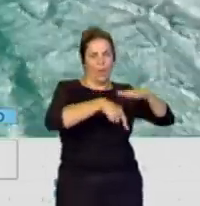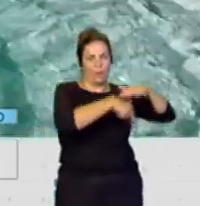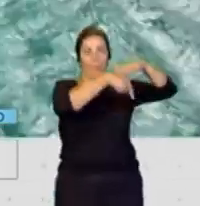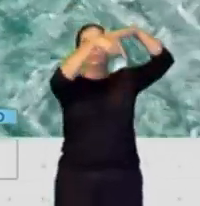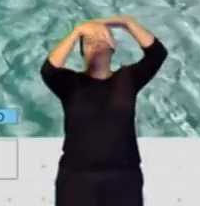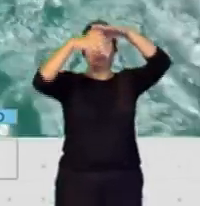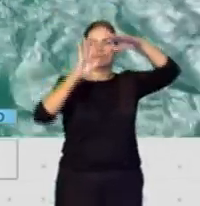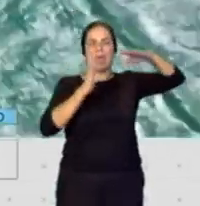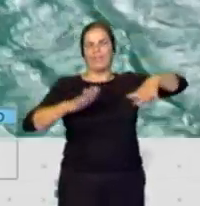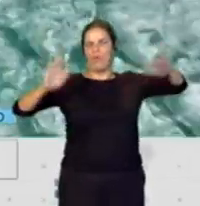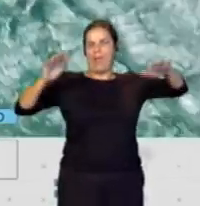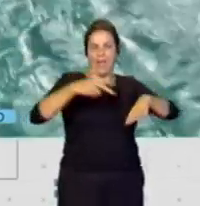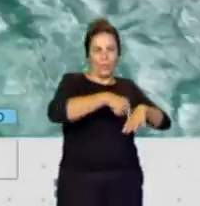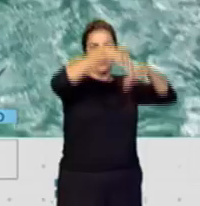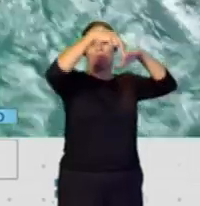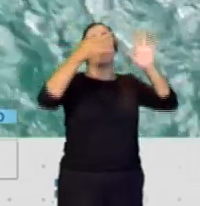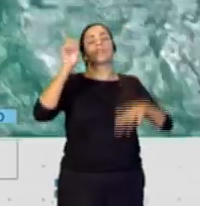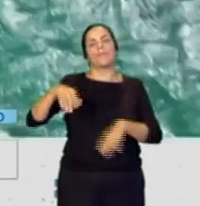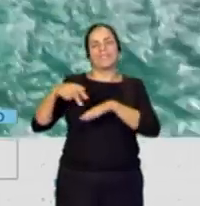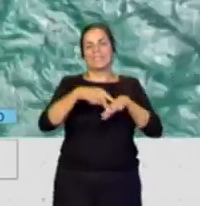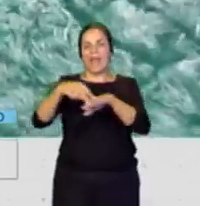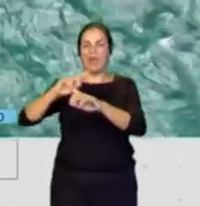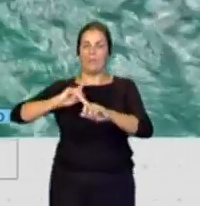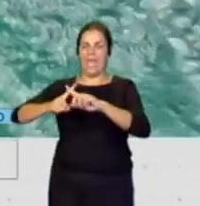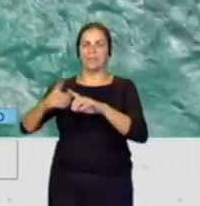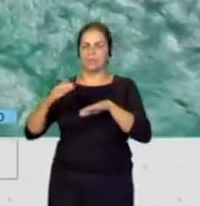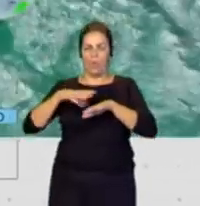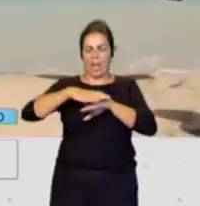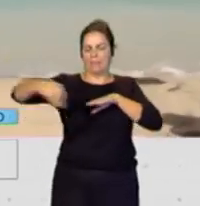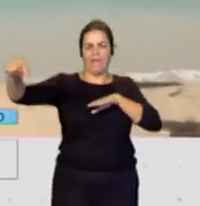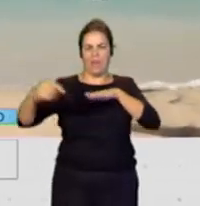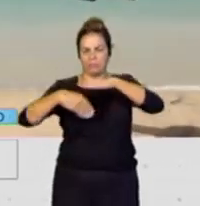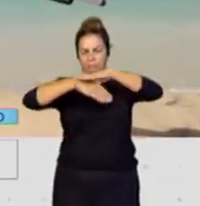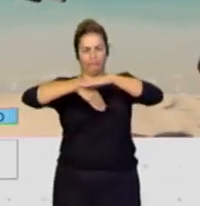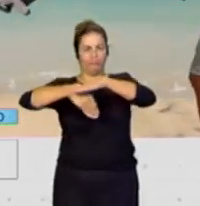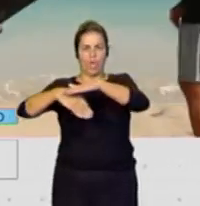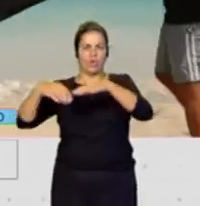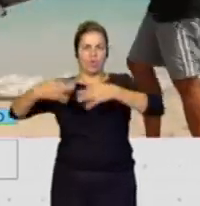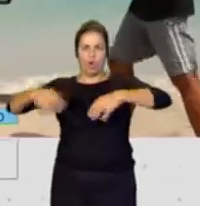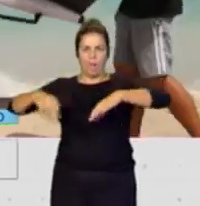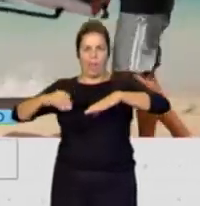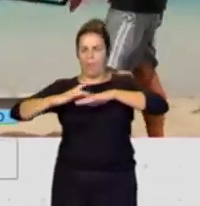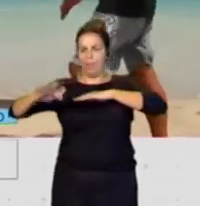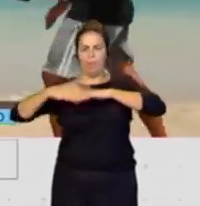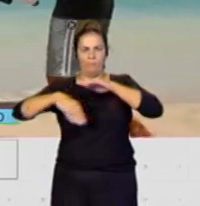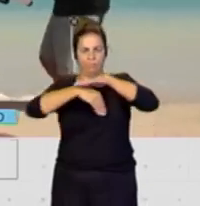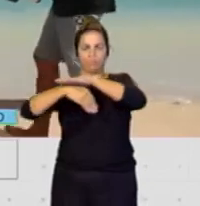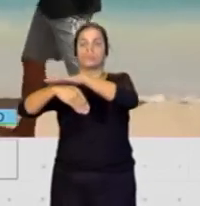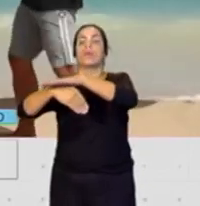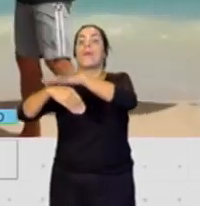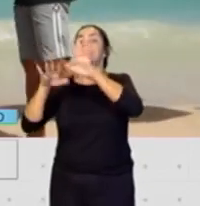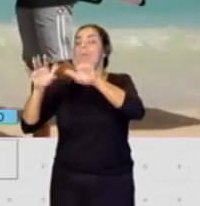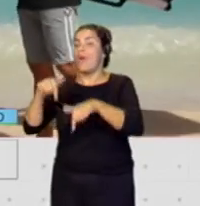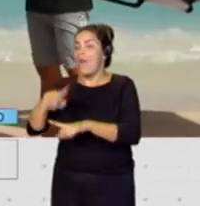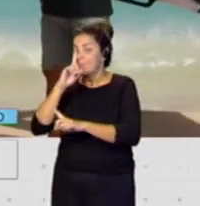el slalom X, que es el slalom en las tablas con guías normales que van por encima de la superficie del agua. Pero este año se han